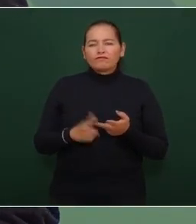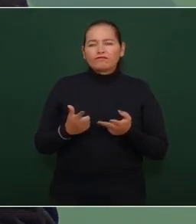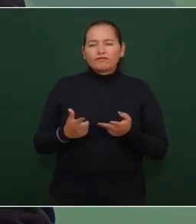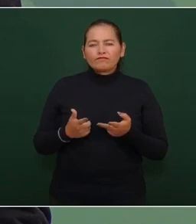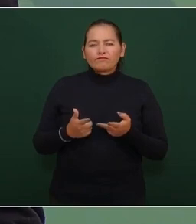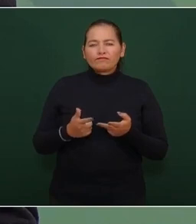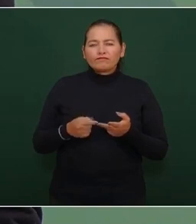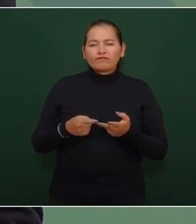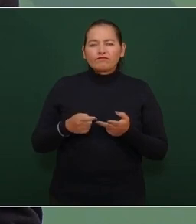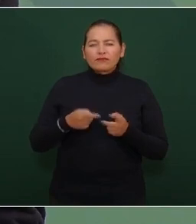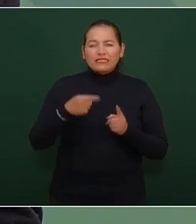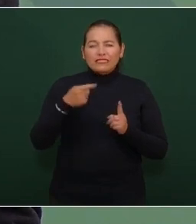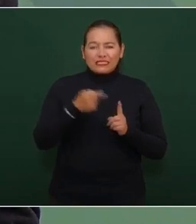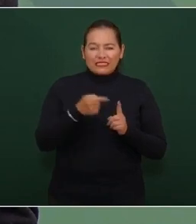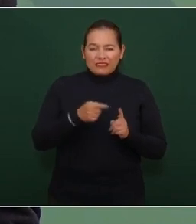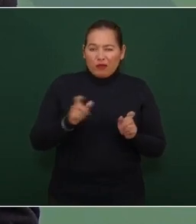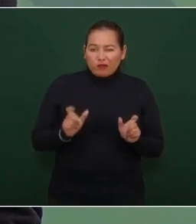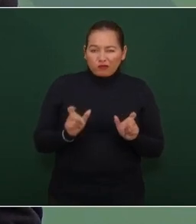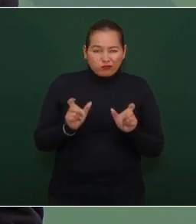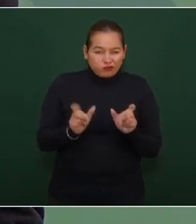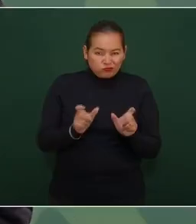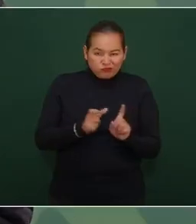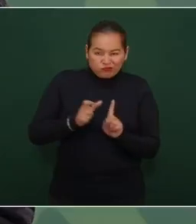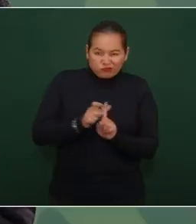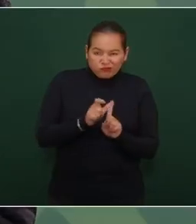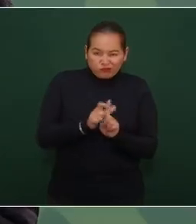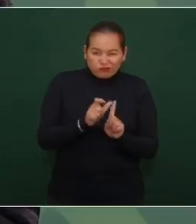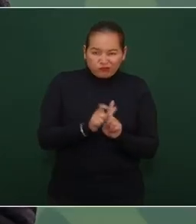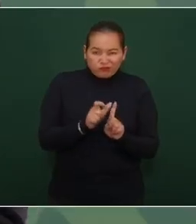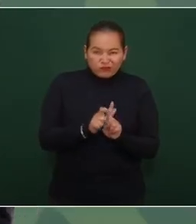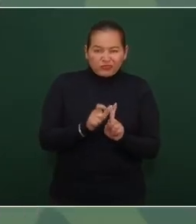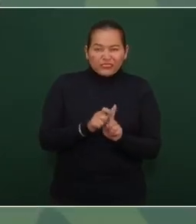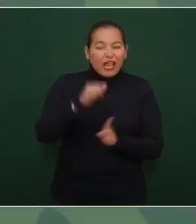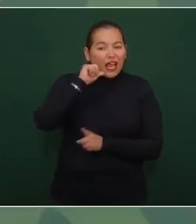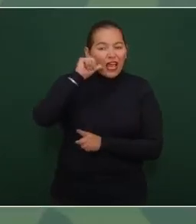protegido por muchos de los que fueron ayer a la marcha